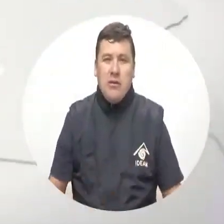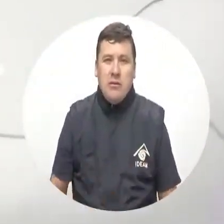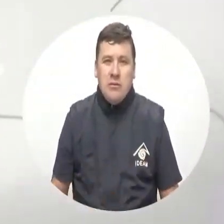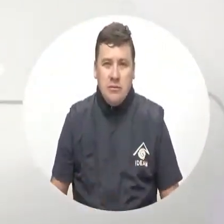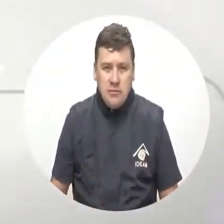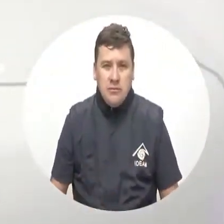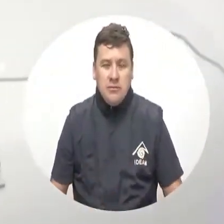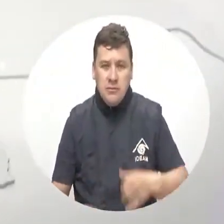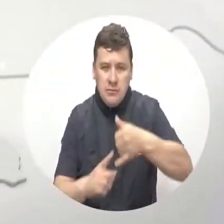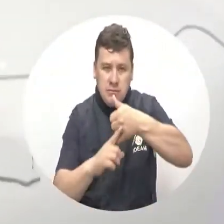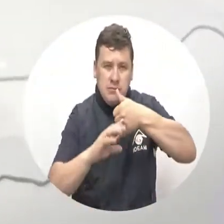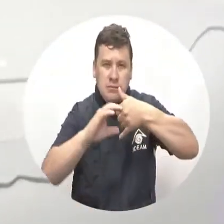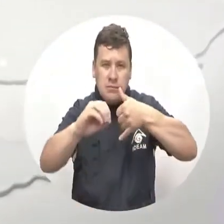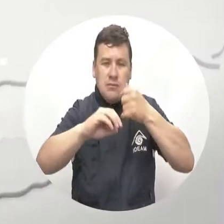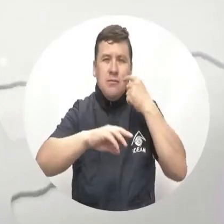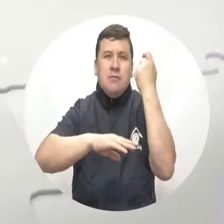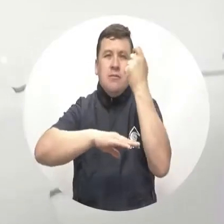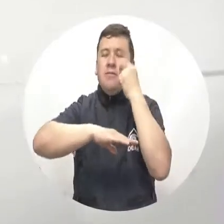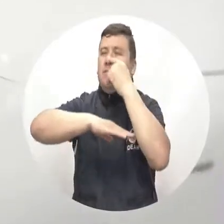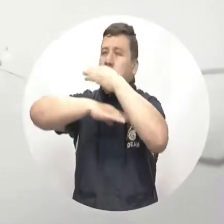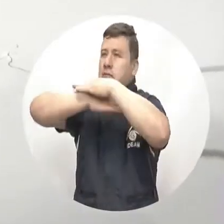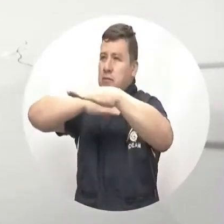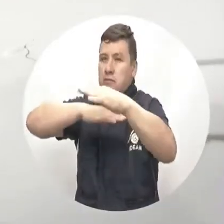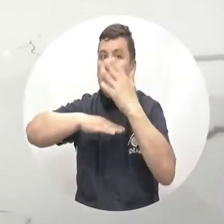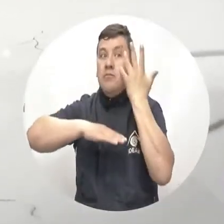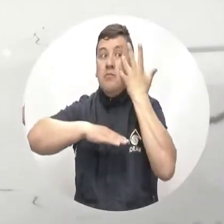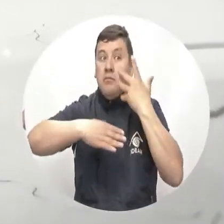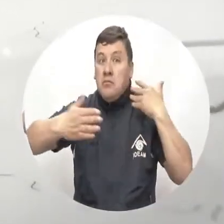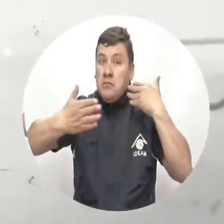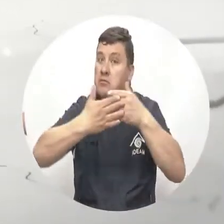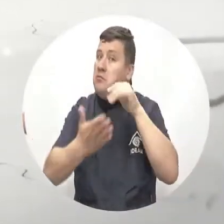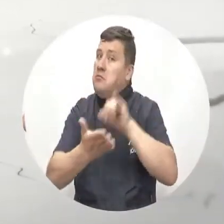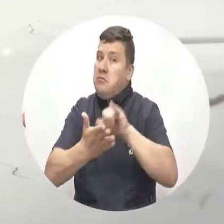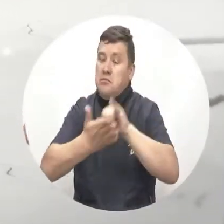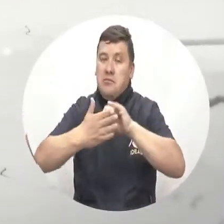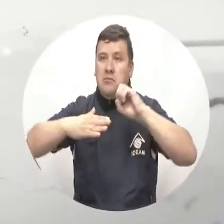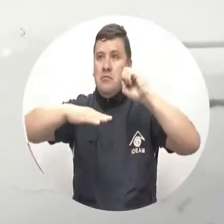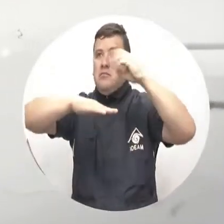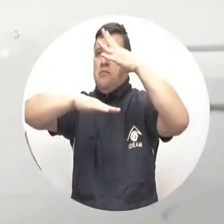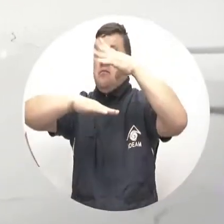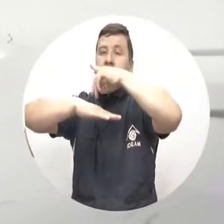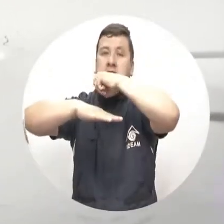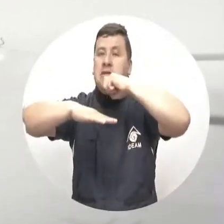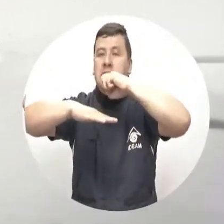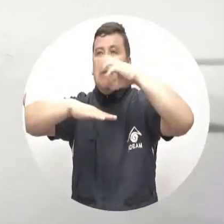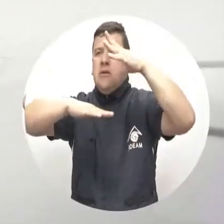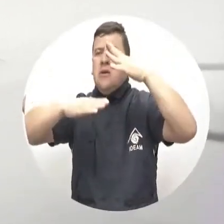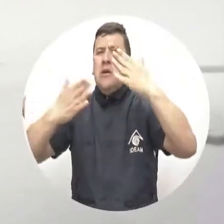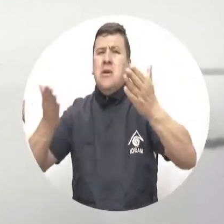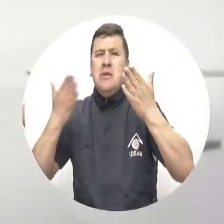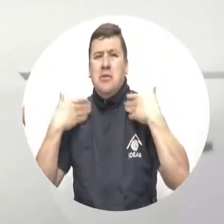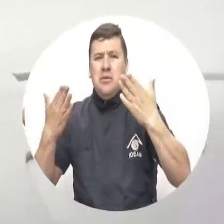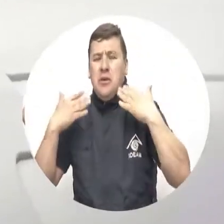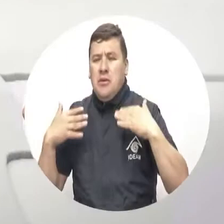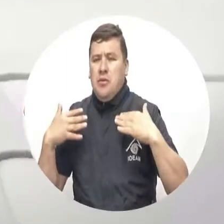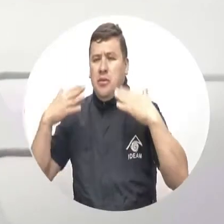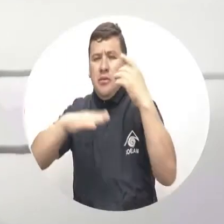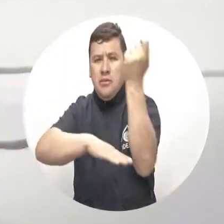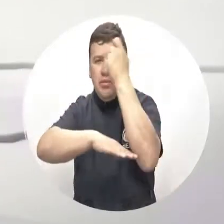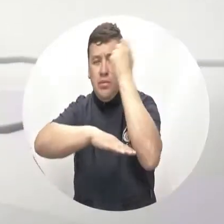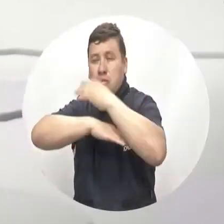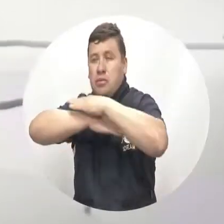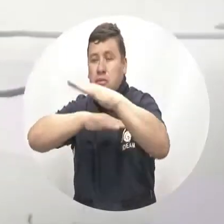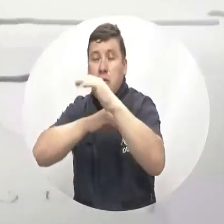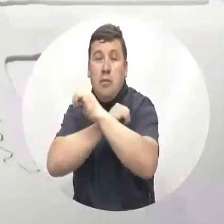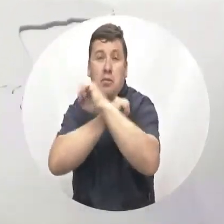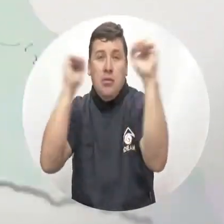La orinoquía seguirá con clima seco como en los últimos días Con amplios espacios de sol y altas temperaturas en la región llanera durante la